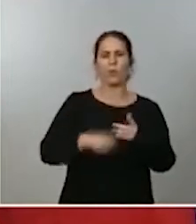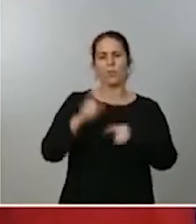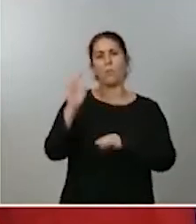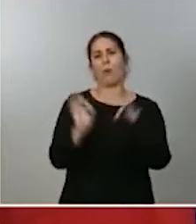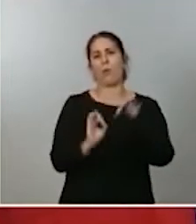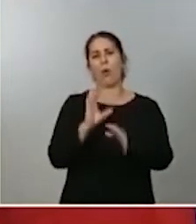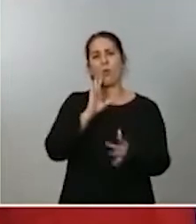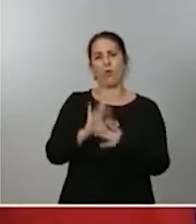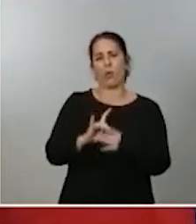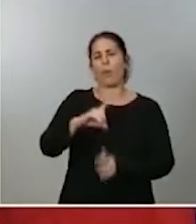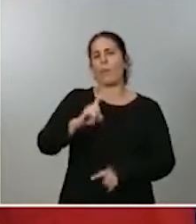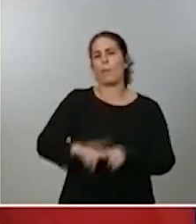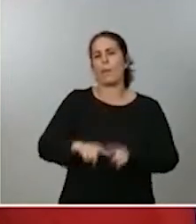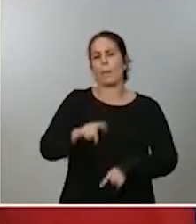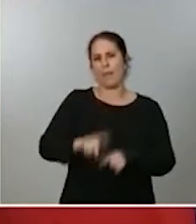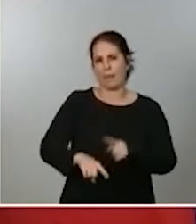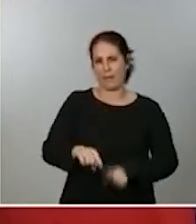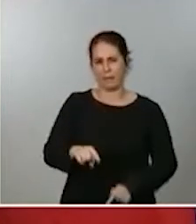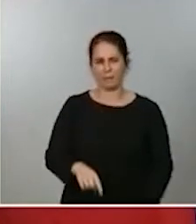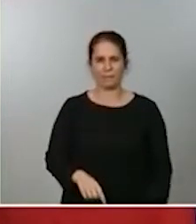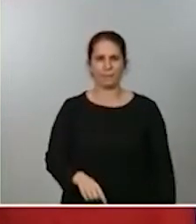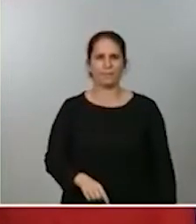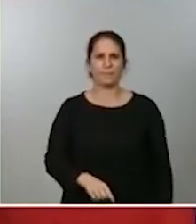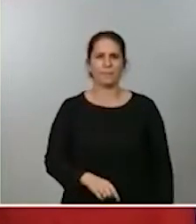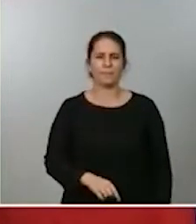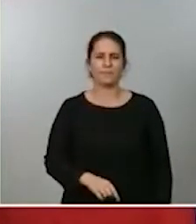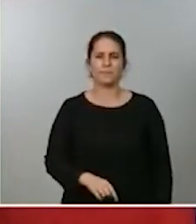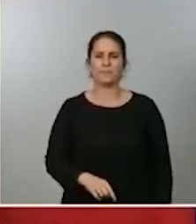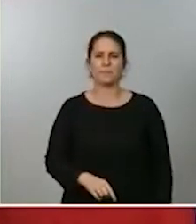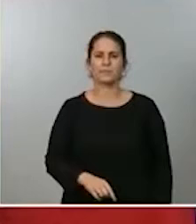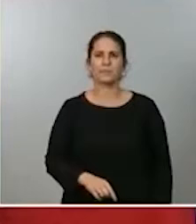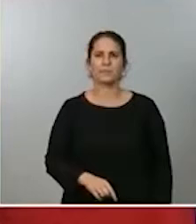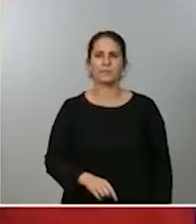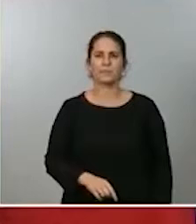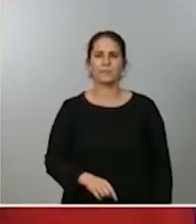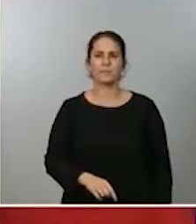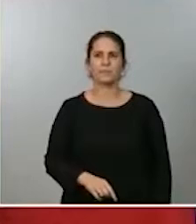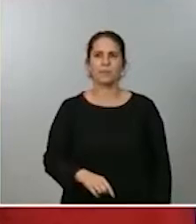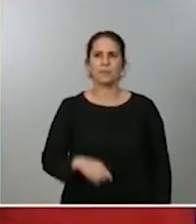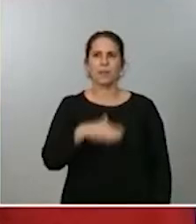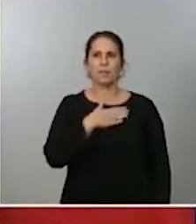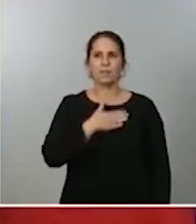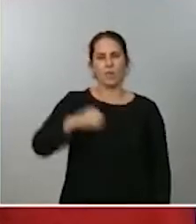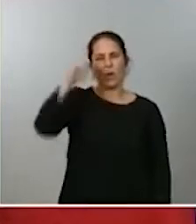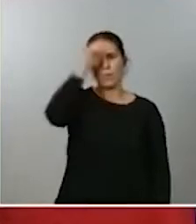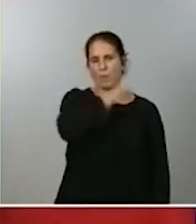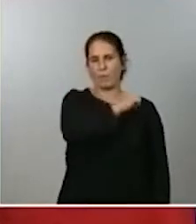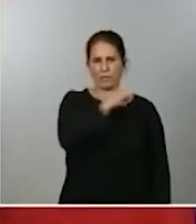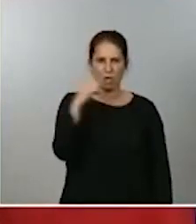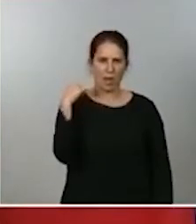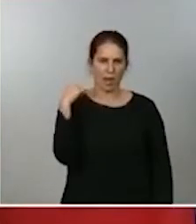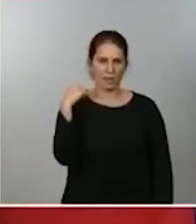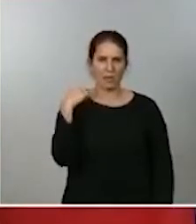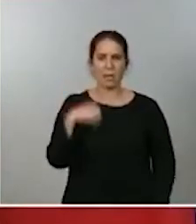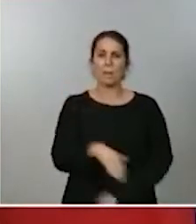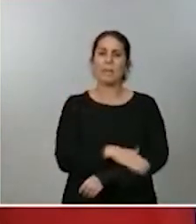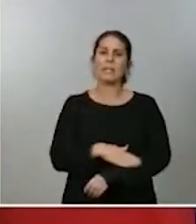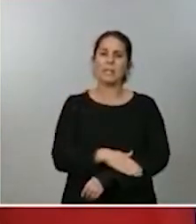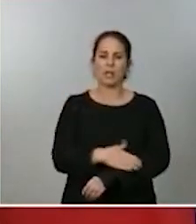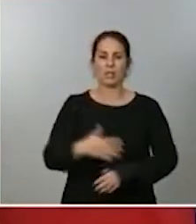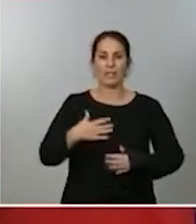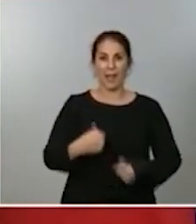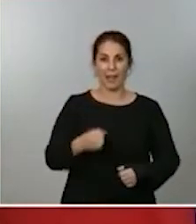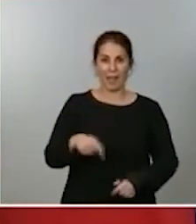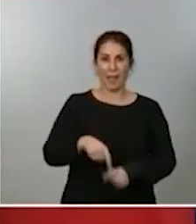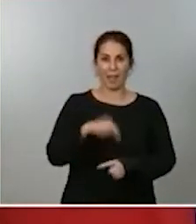momento se puedan plantear yo creo y es mi opinión personal Juan Antonio que al Ministerio de Sanidad respecto a esta pandemia